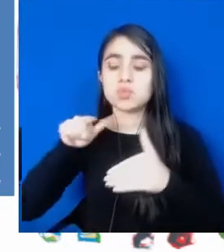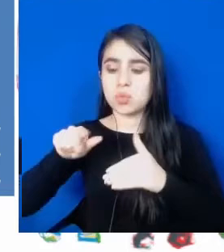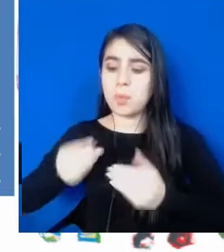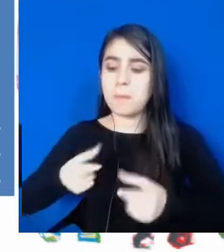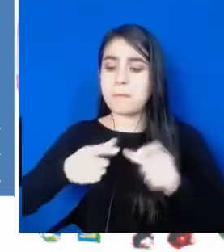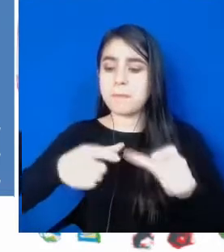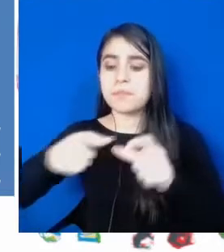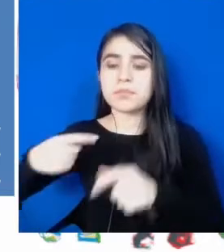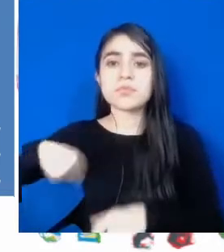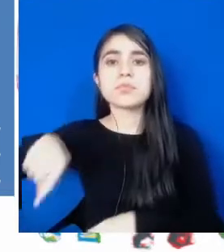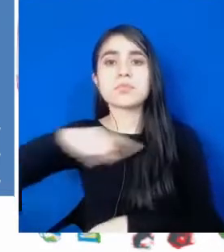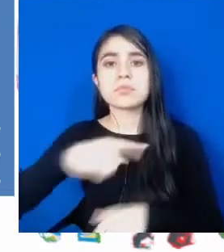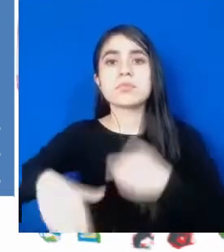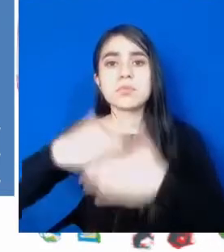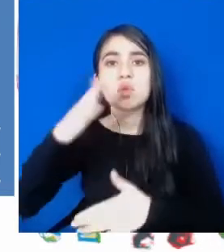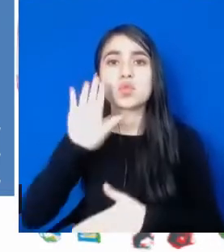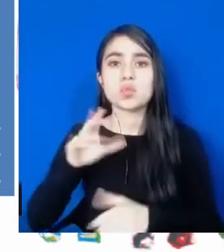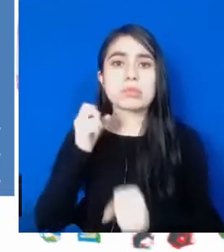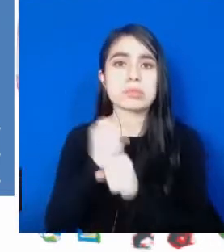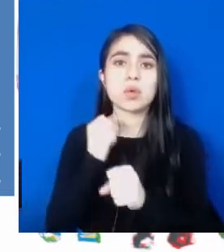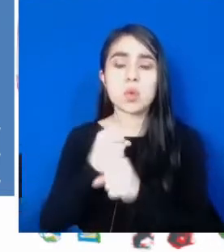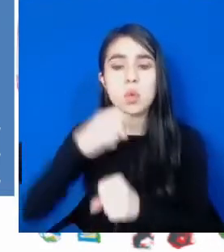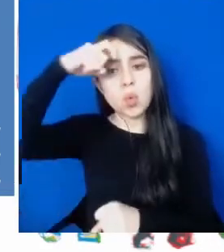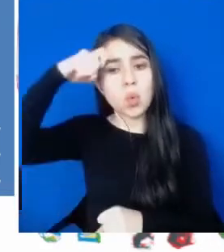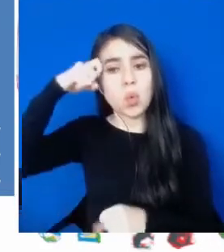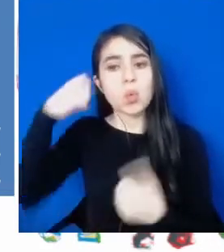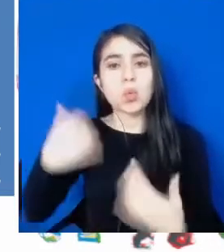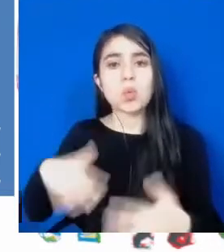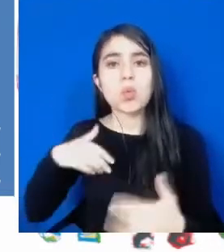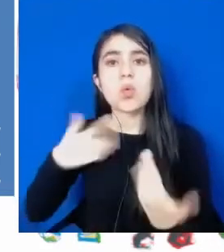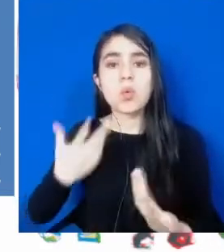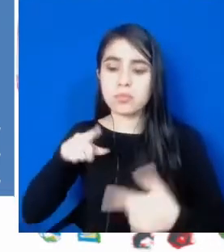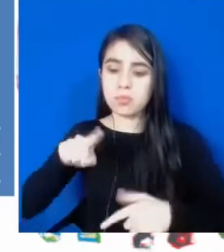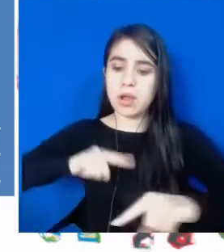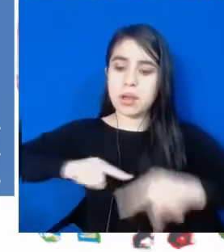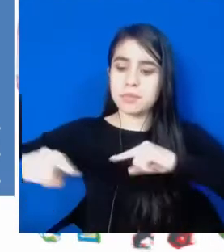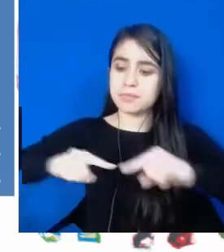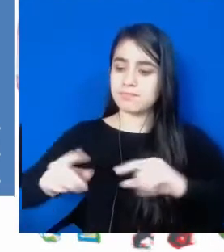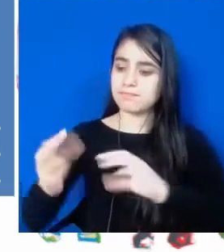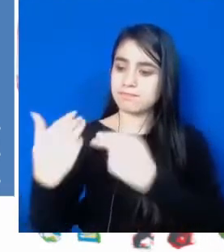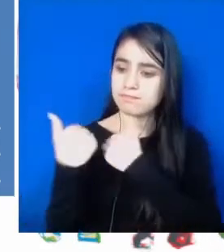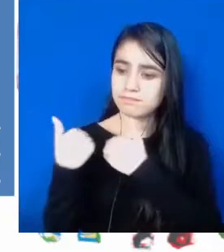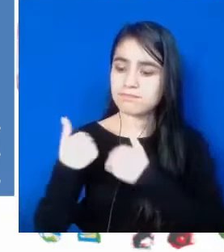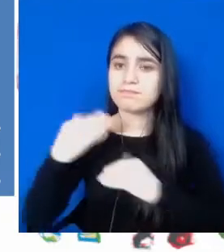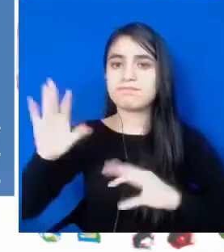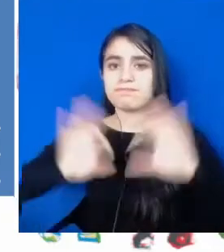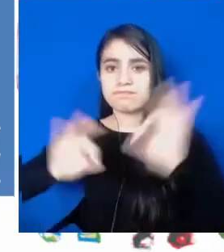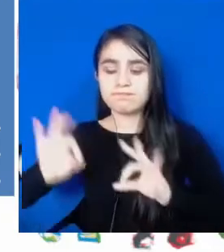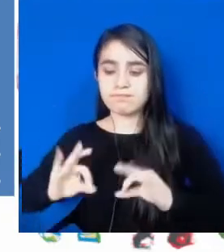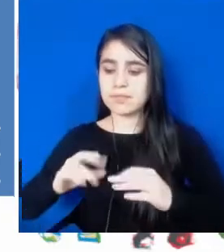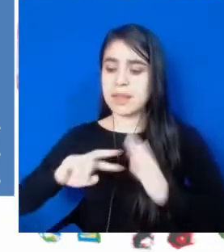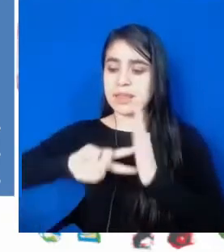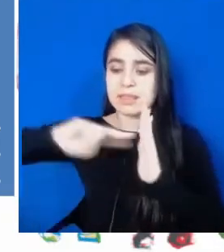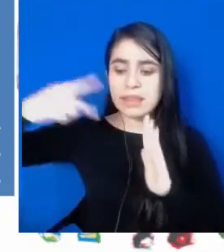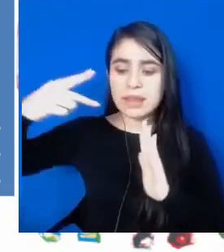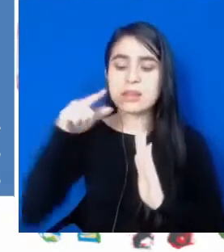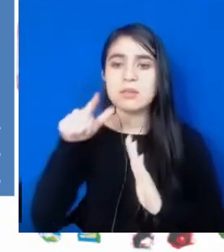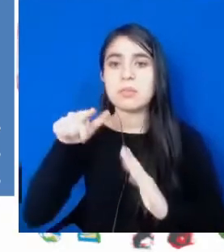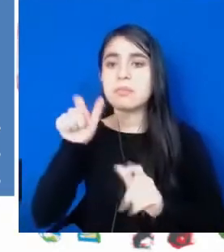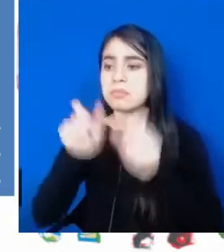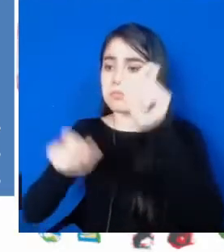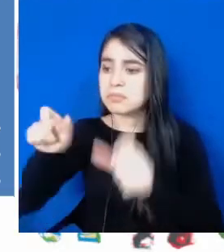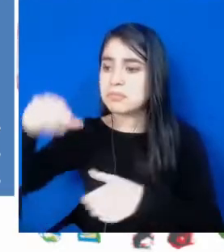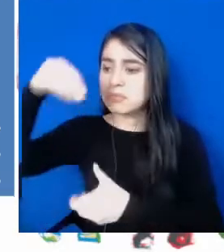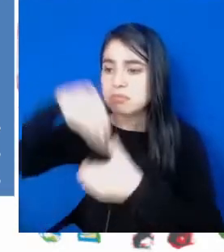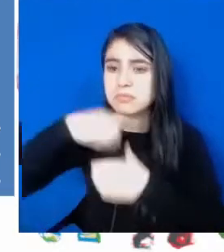continuamos nosotros con esta dura tarea de hacer el montaje administrativo, financiero, técnico